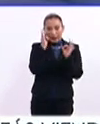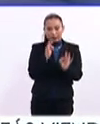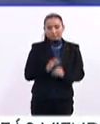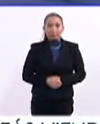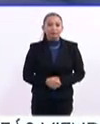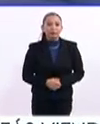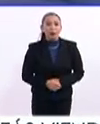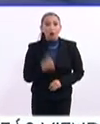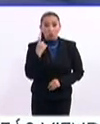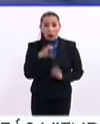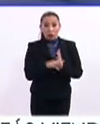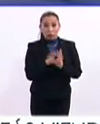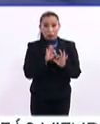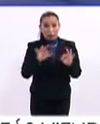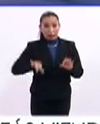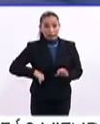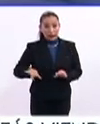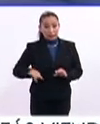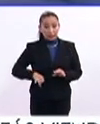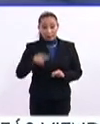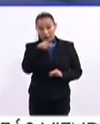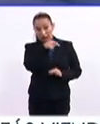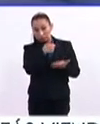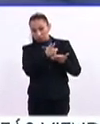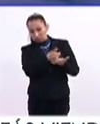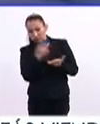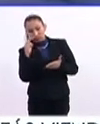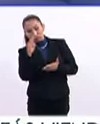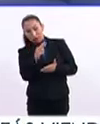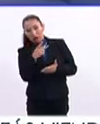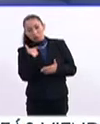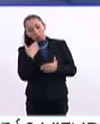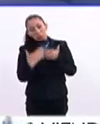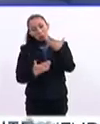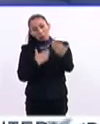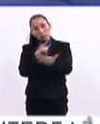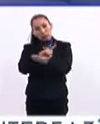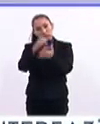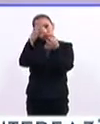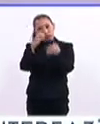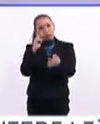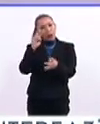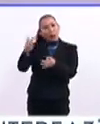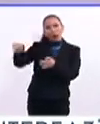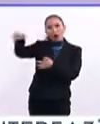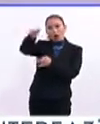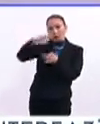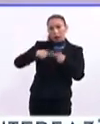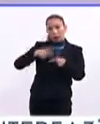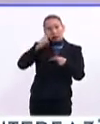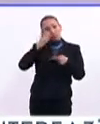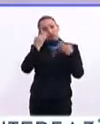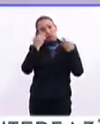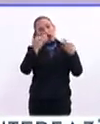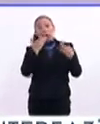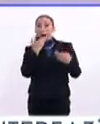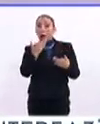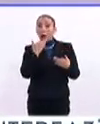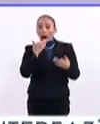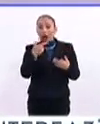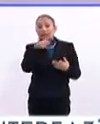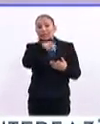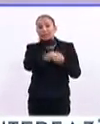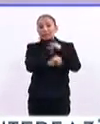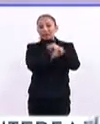Correcto. Y bueno, un elemento muy interesante que dará, pues de alguna forma transparencia para el resto de la población, de la ciudadanía, que es esta